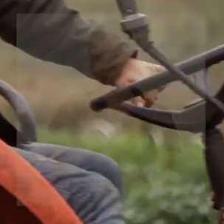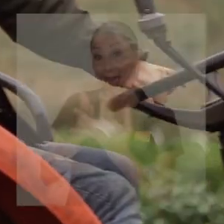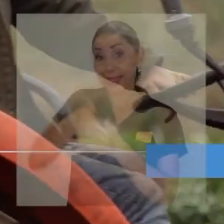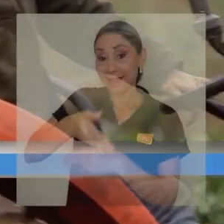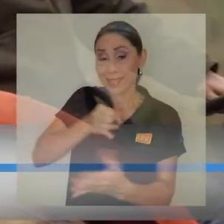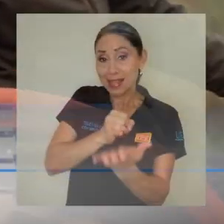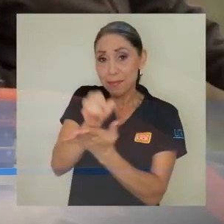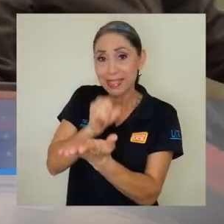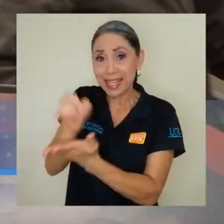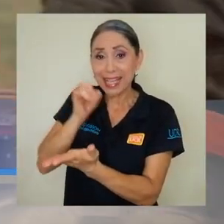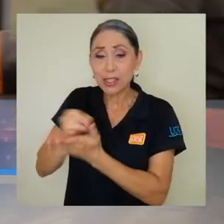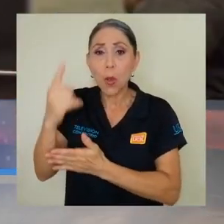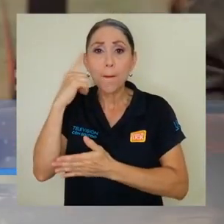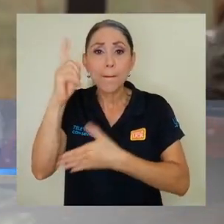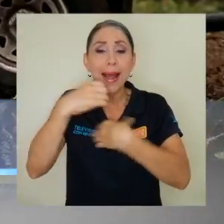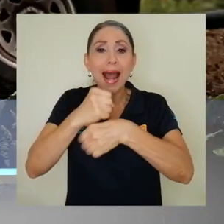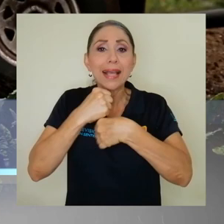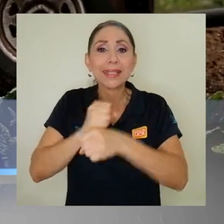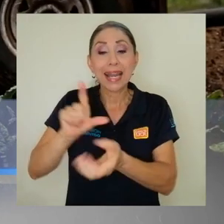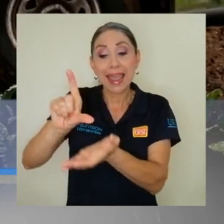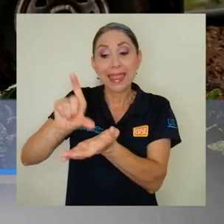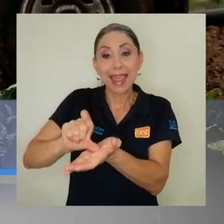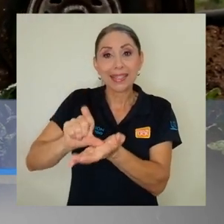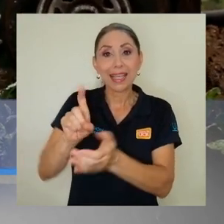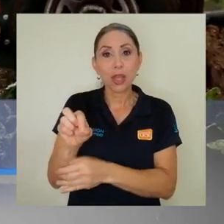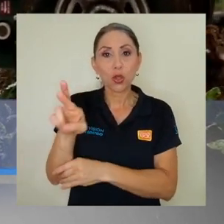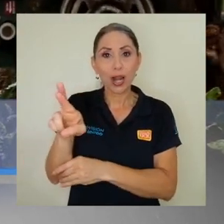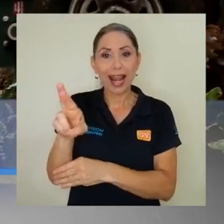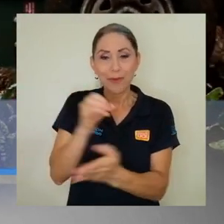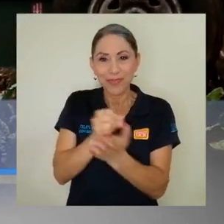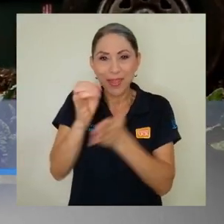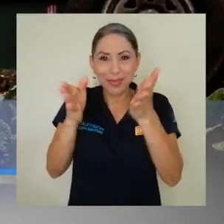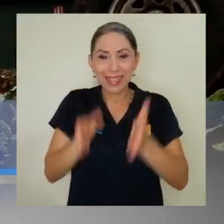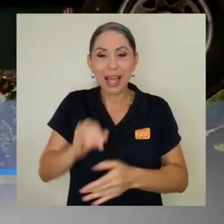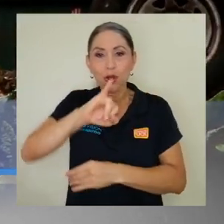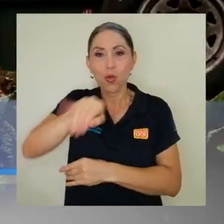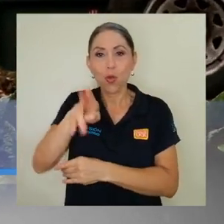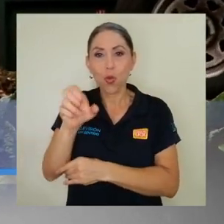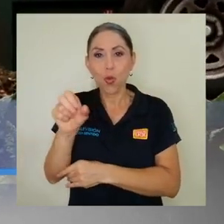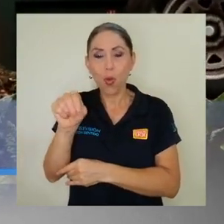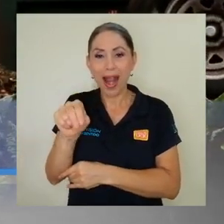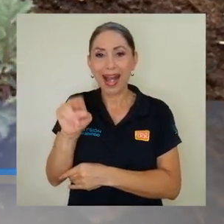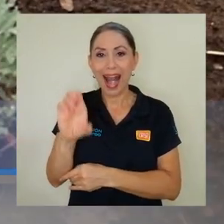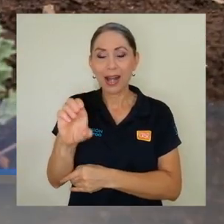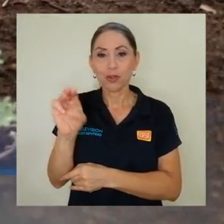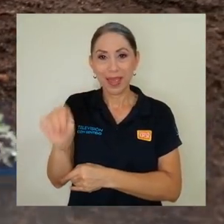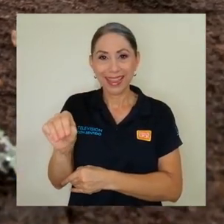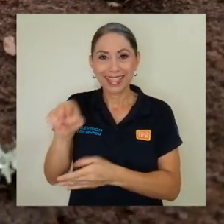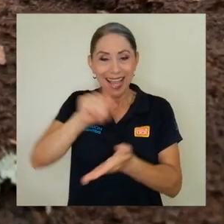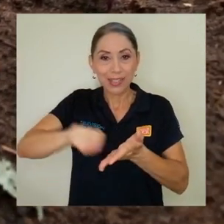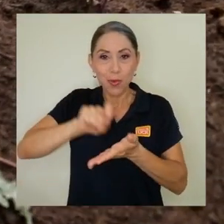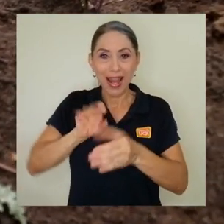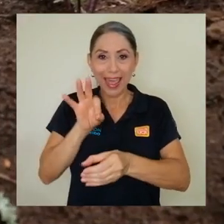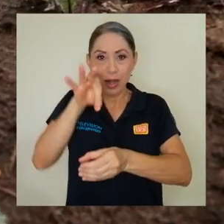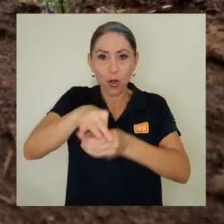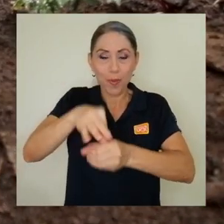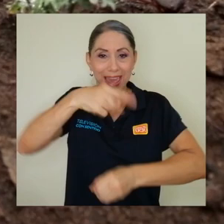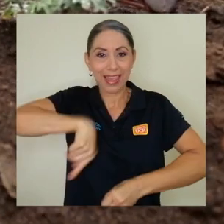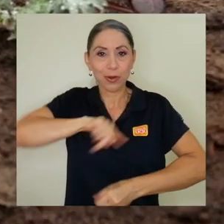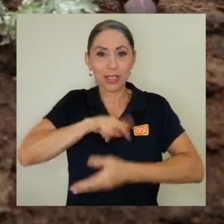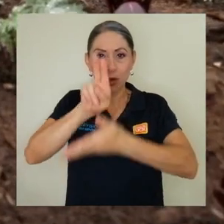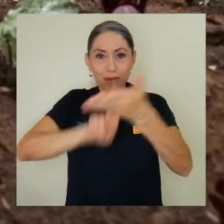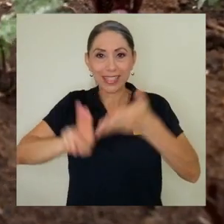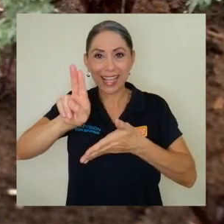A través de una investigación para la elaboración de su tesis de doctorado, el investigador Juan Carlos Méndez de la Escuela de Agronomía de nuestra